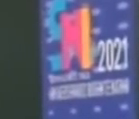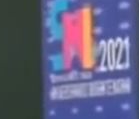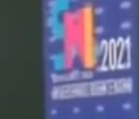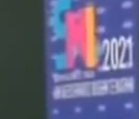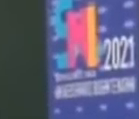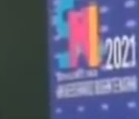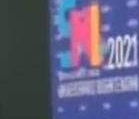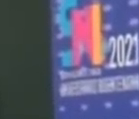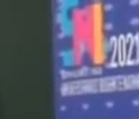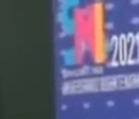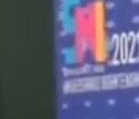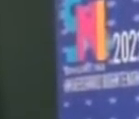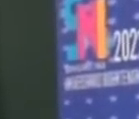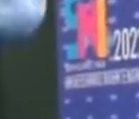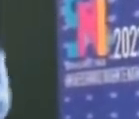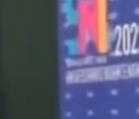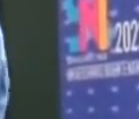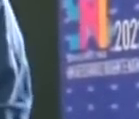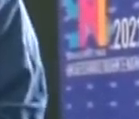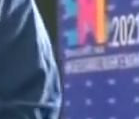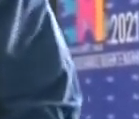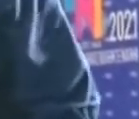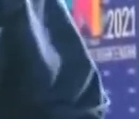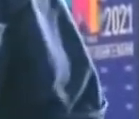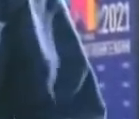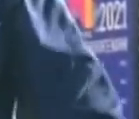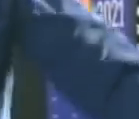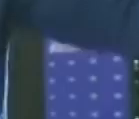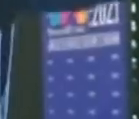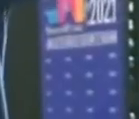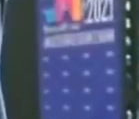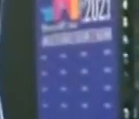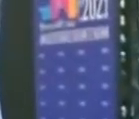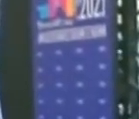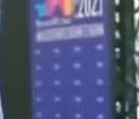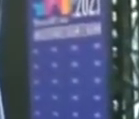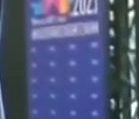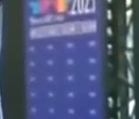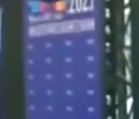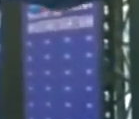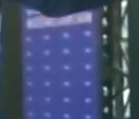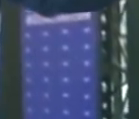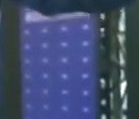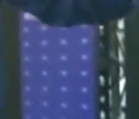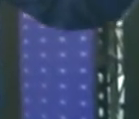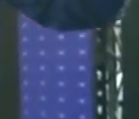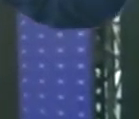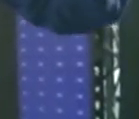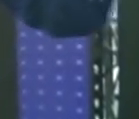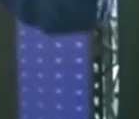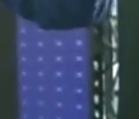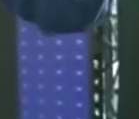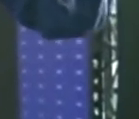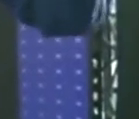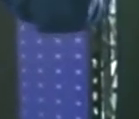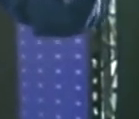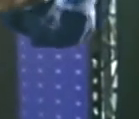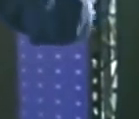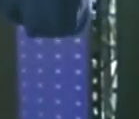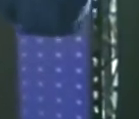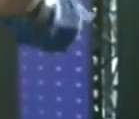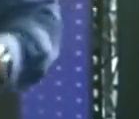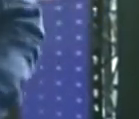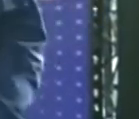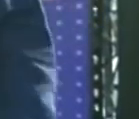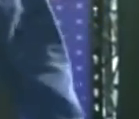en universidades públicas del país igualmente detalló que está en pleno desarrollo el registro de los